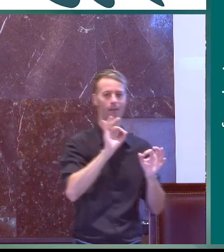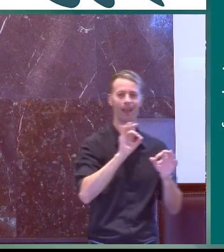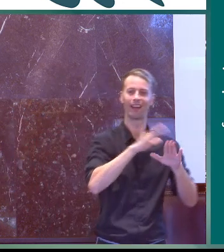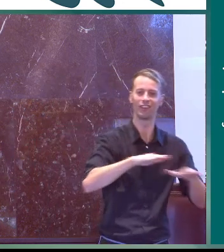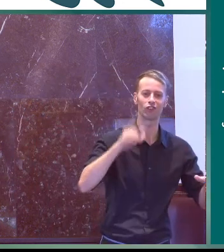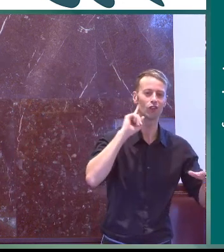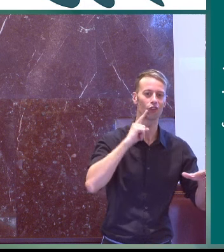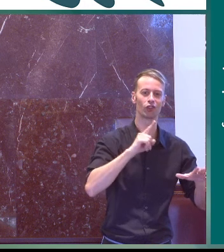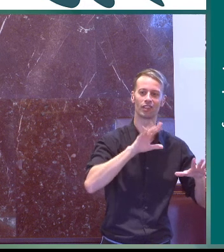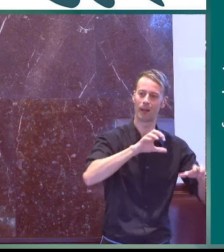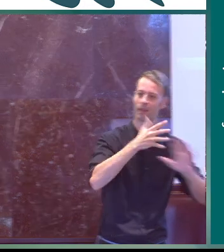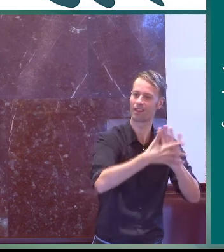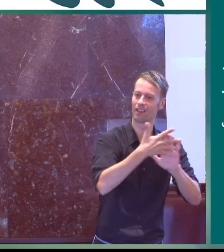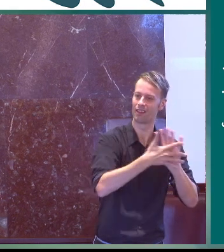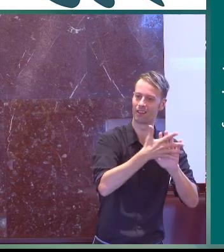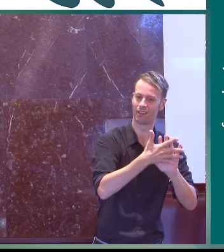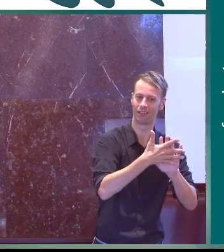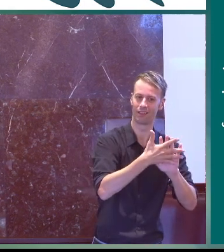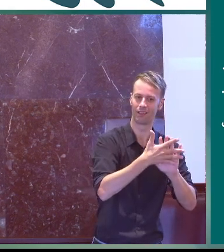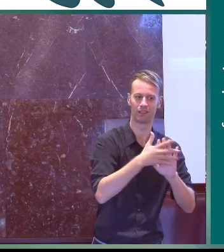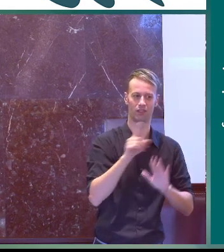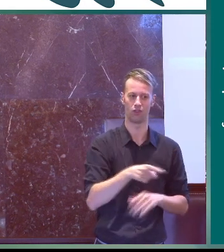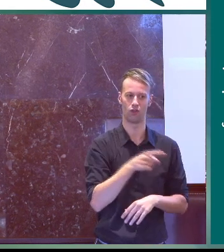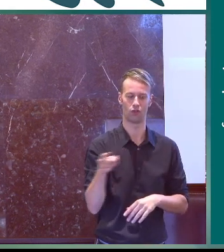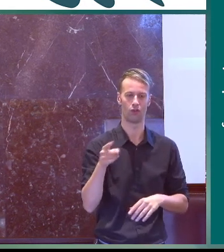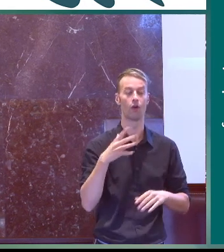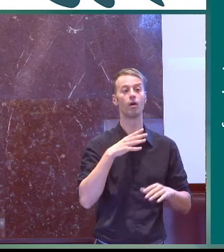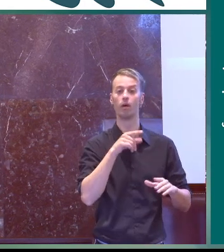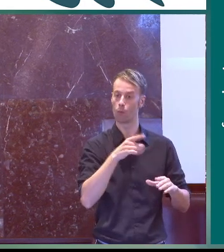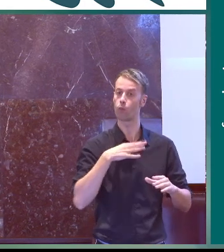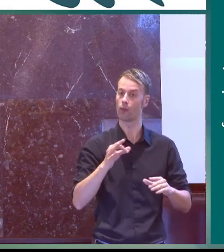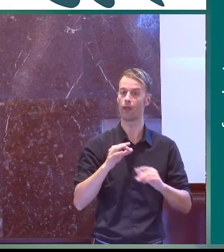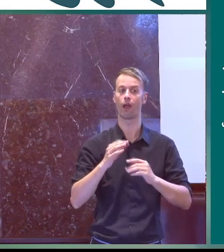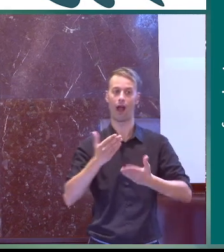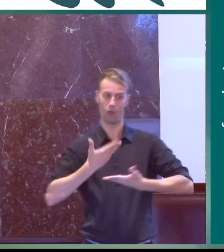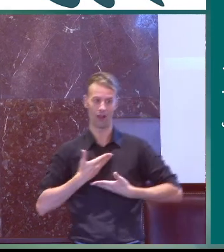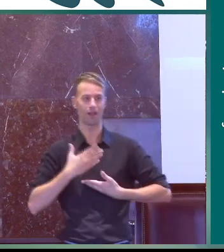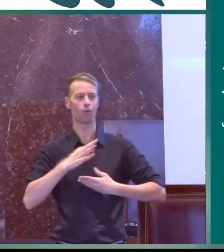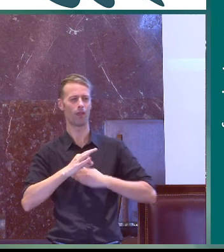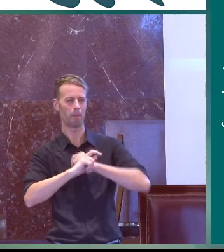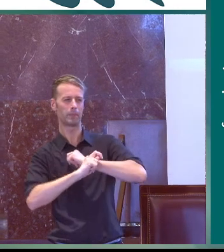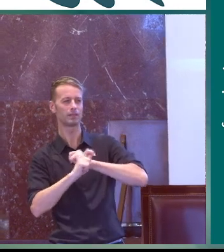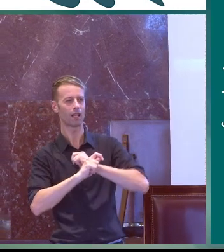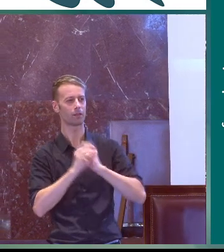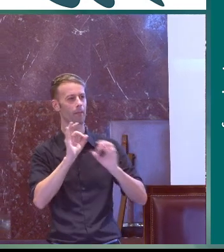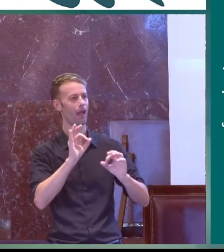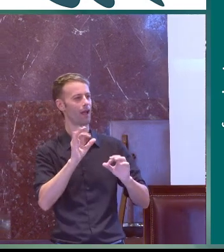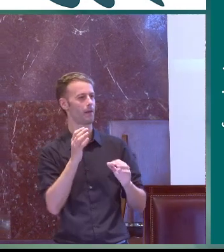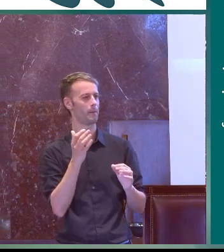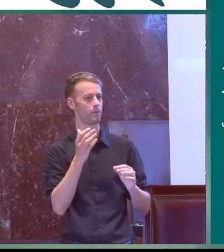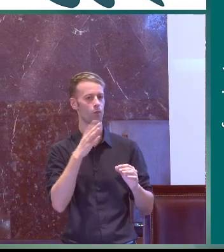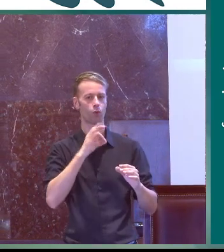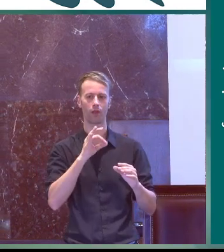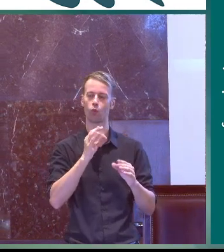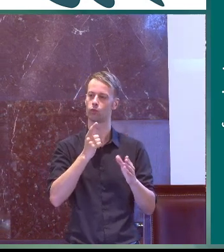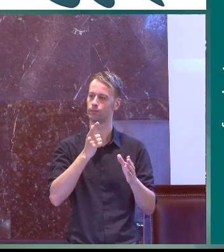de psicología del desarrollo saber si el aprendizaje de la lengua de signos en niños sordos puede ser positivo o no puede ayudar